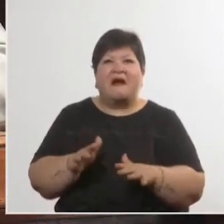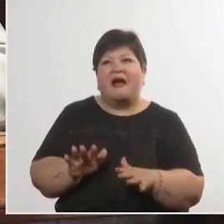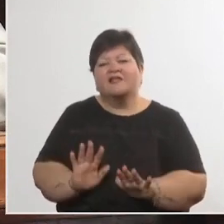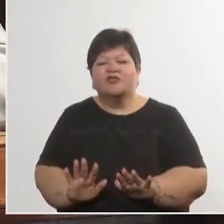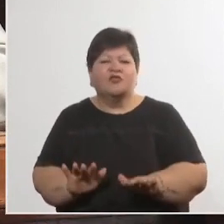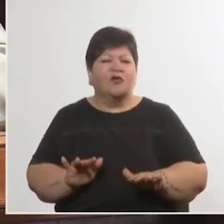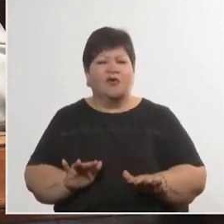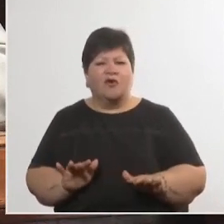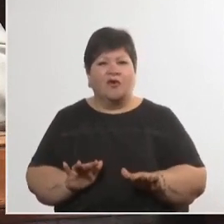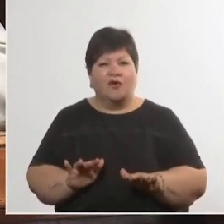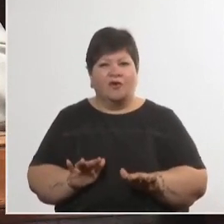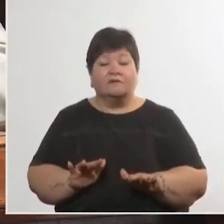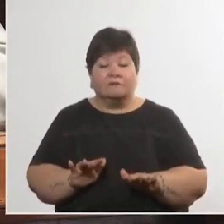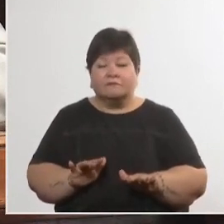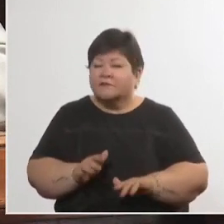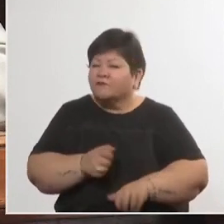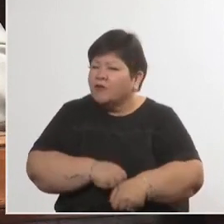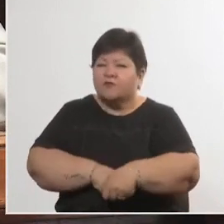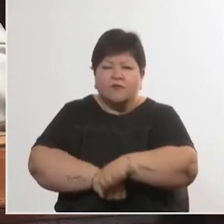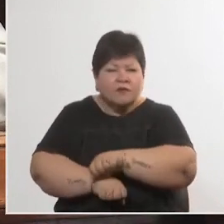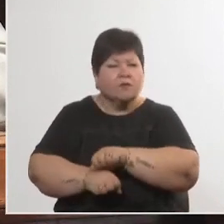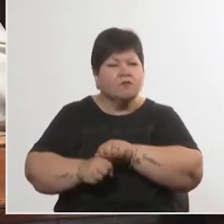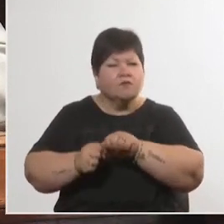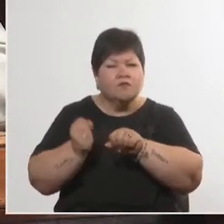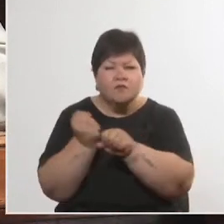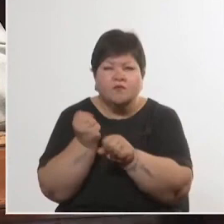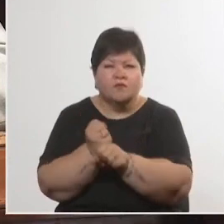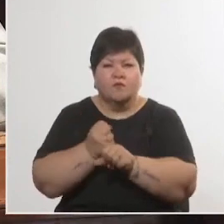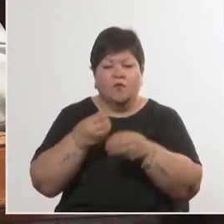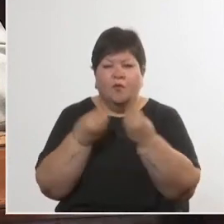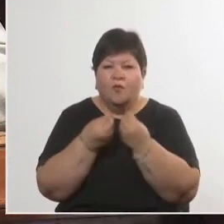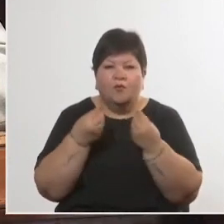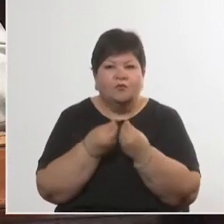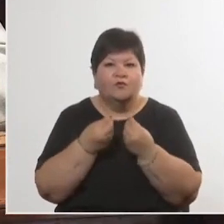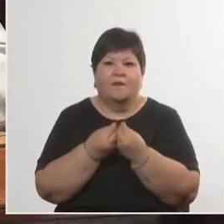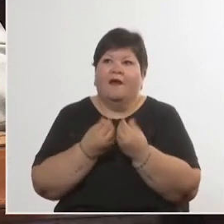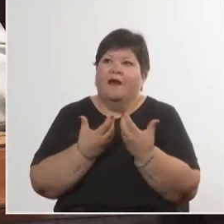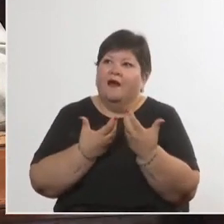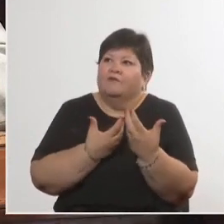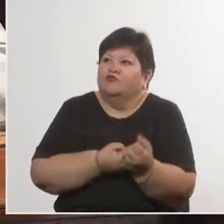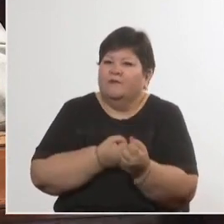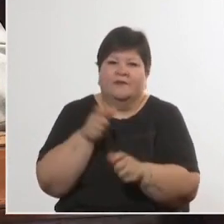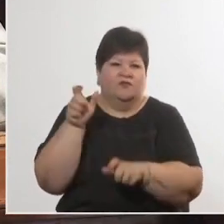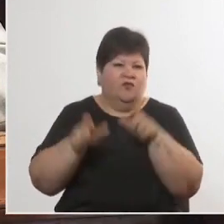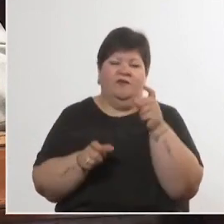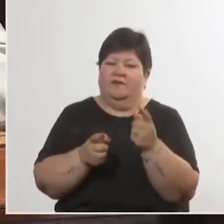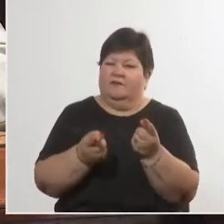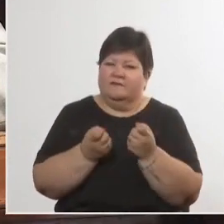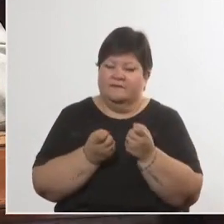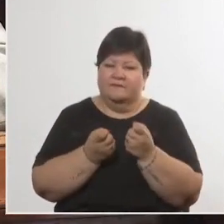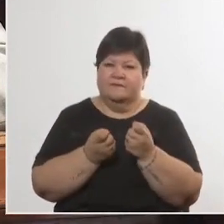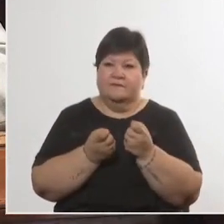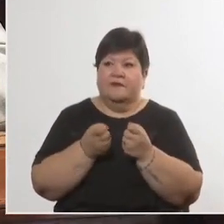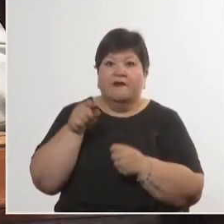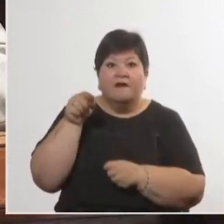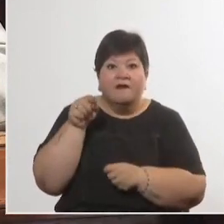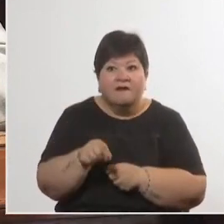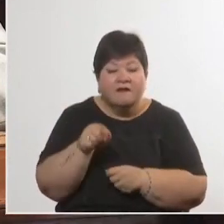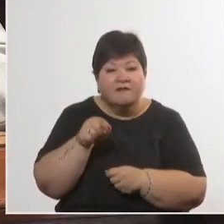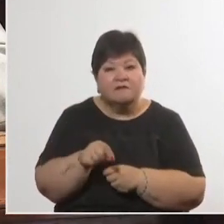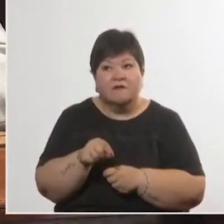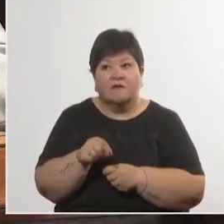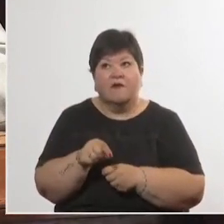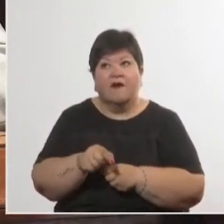para tratar de dar una mano a quienes más los necesitan. Ese es el camino que los uruguayos habíamos